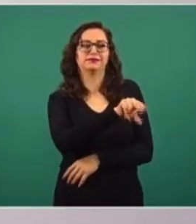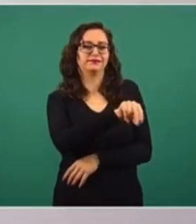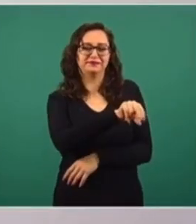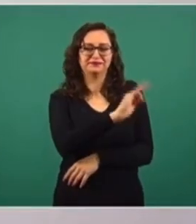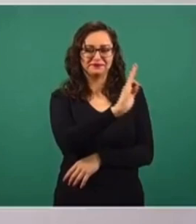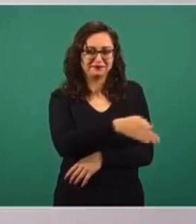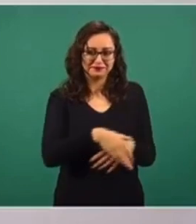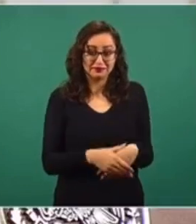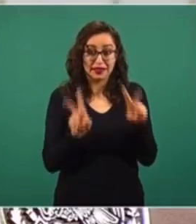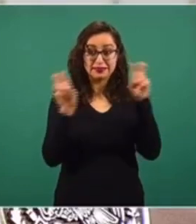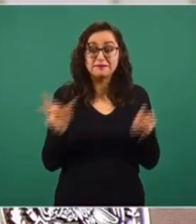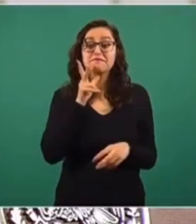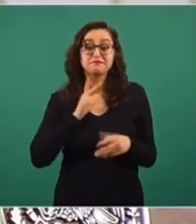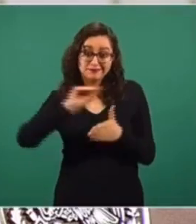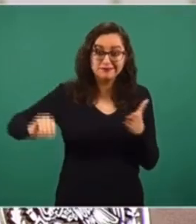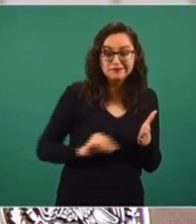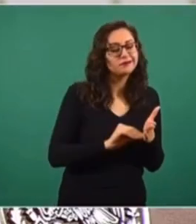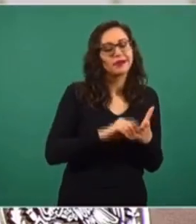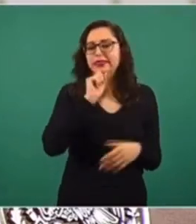en el tratado.